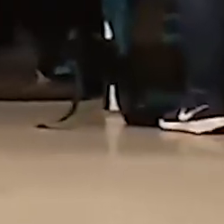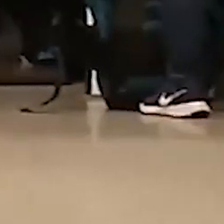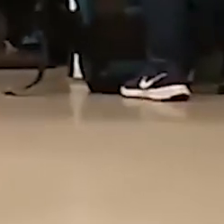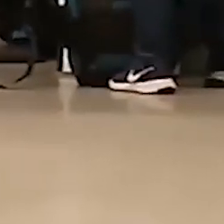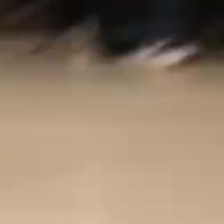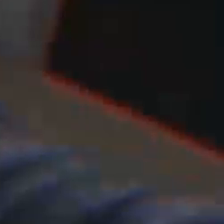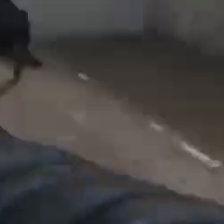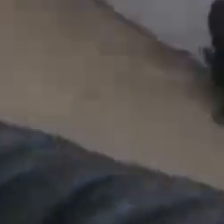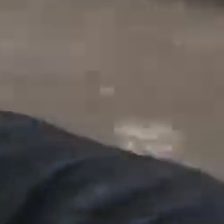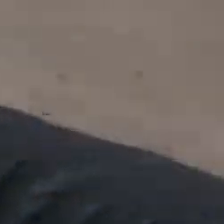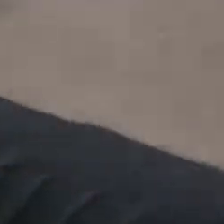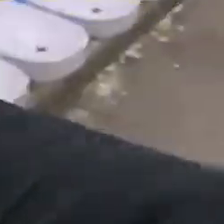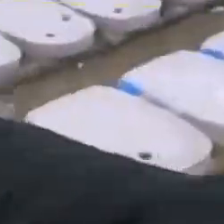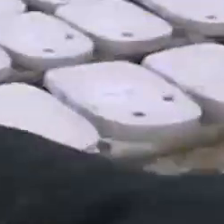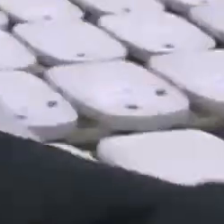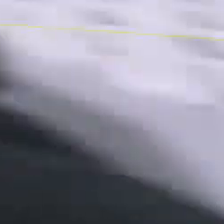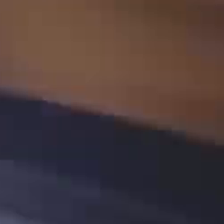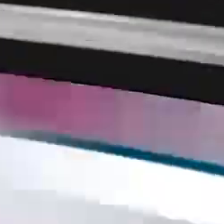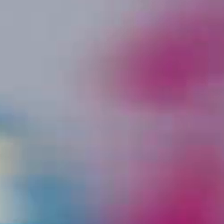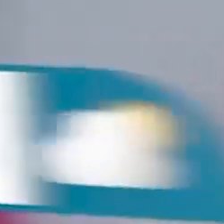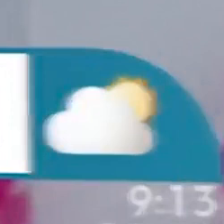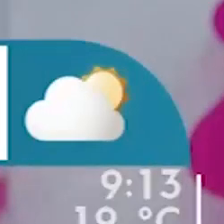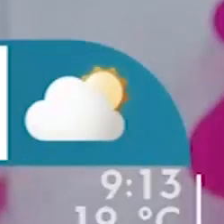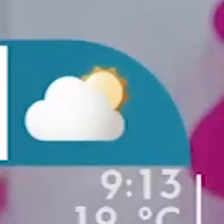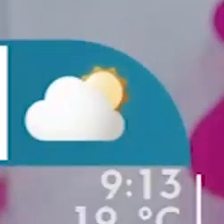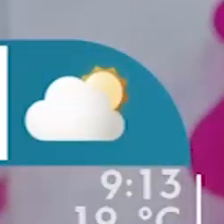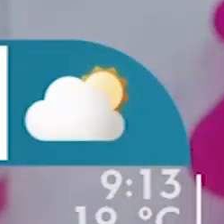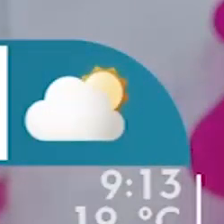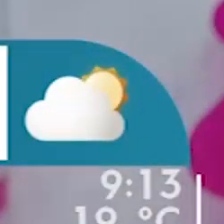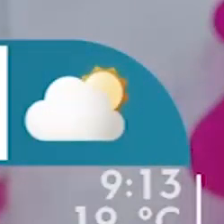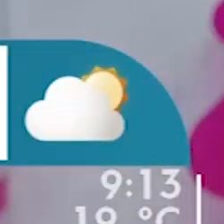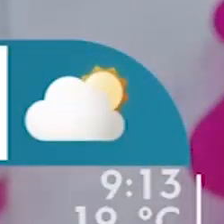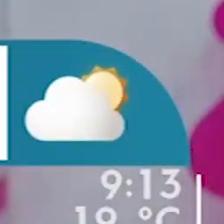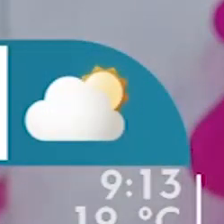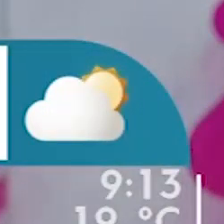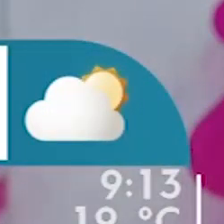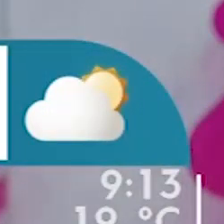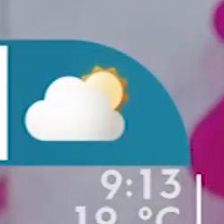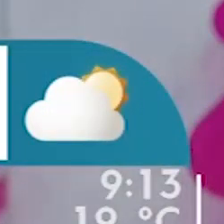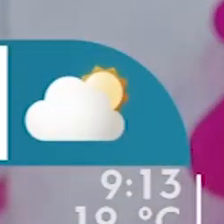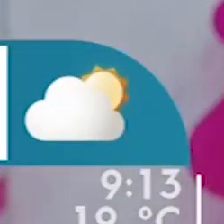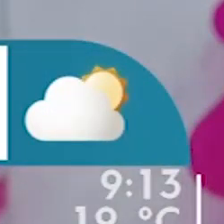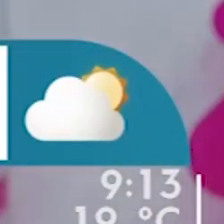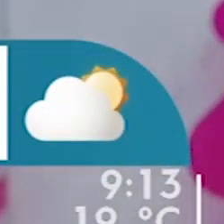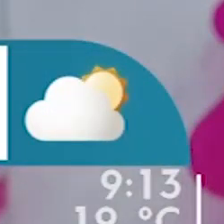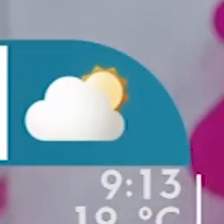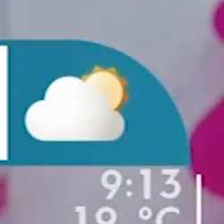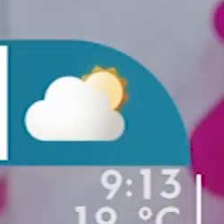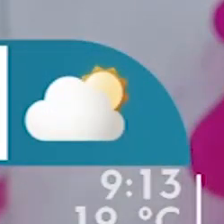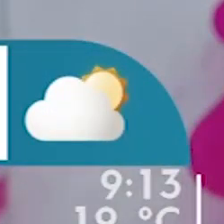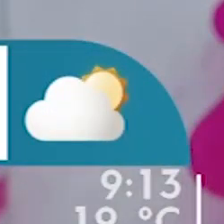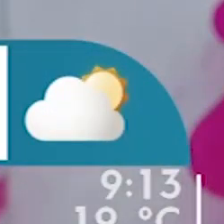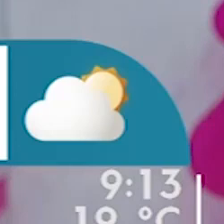extranjeros. ¡Bienvenidos a Uruguay! El sector turístico en el encare de esta semana de turismo